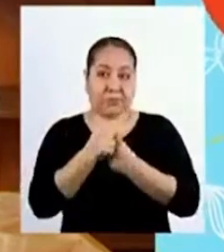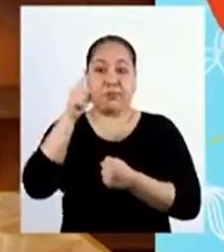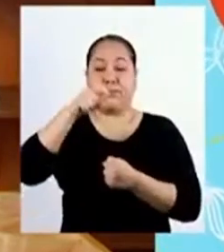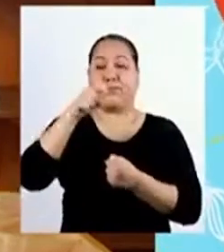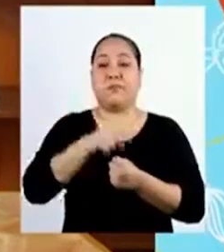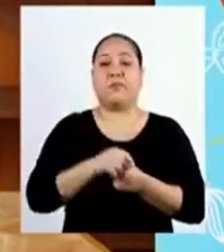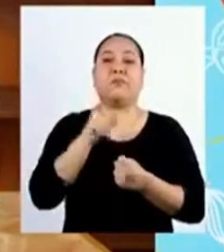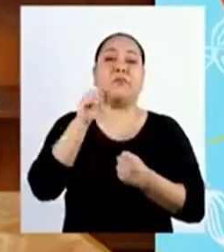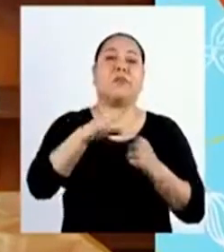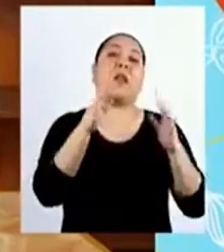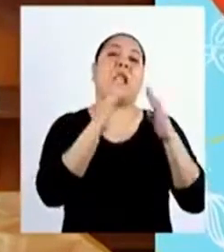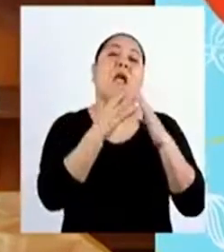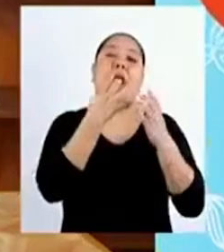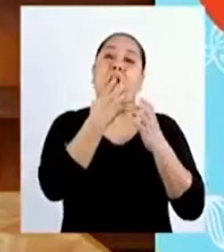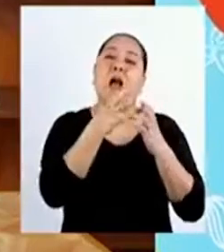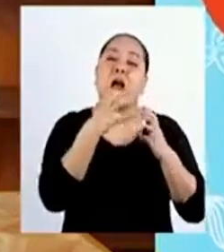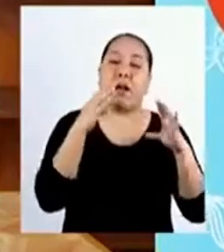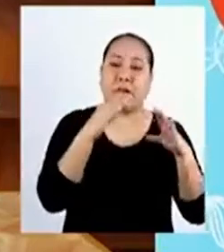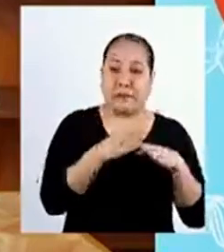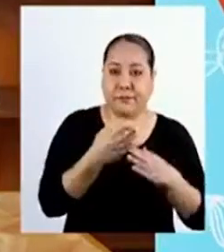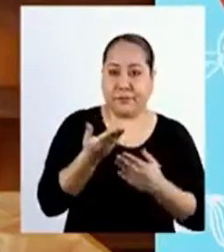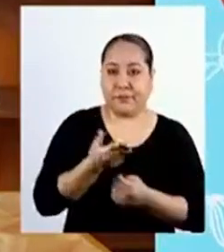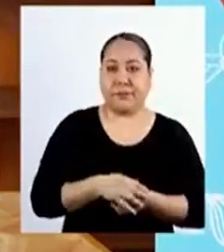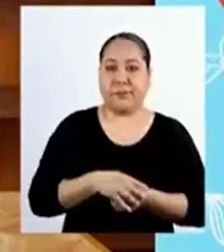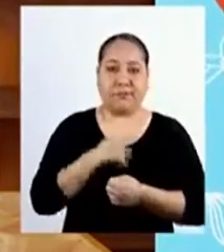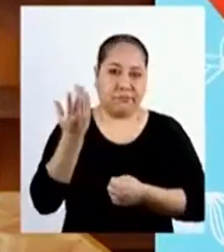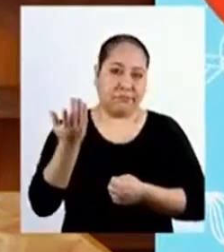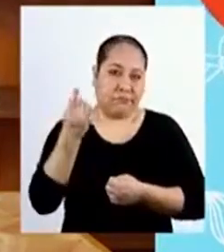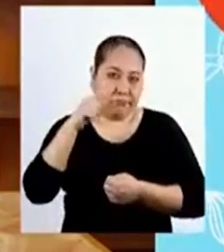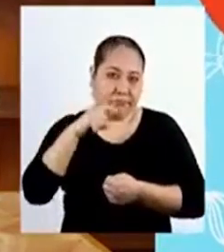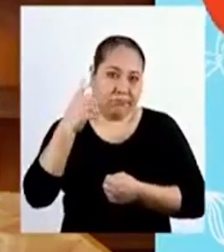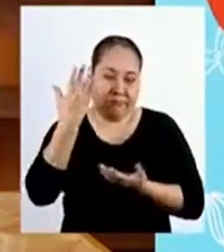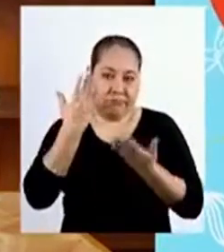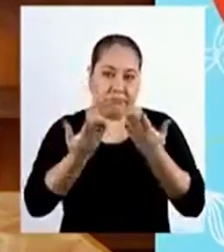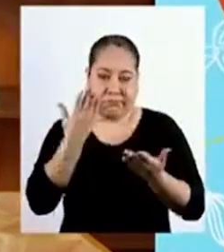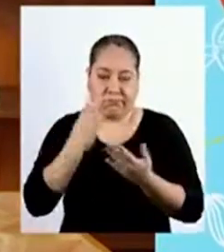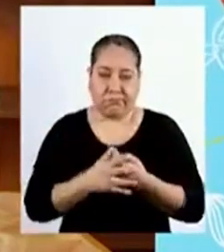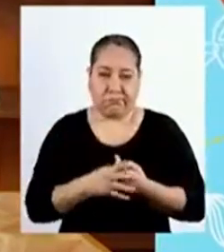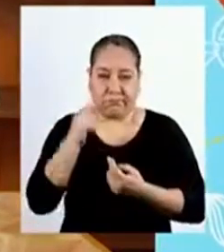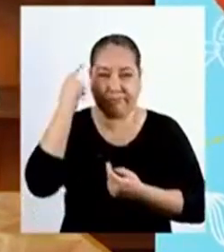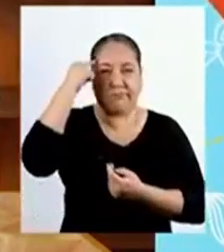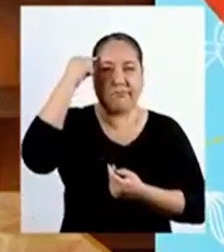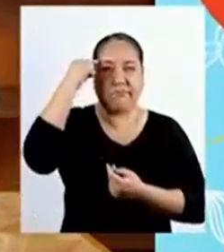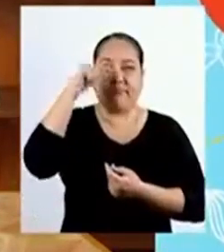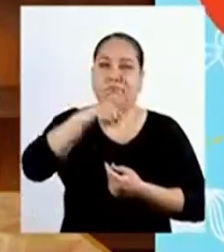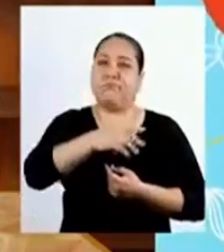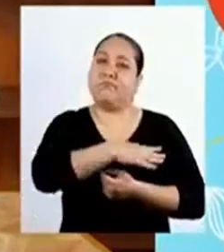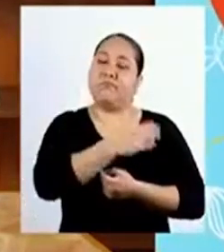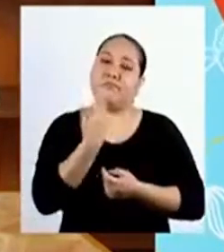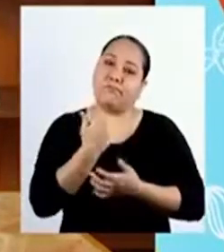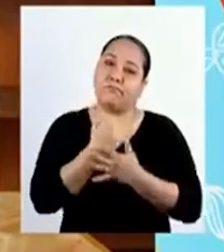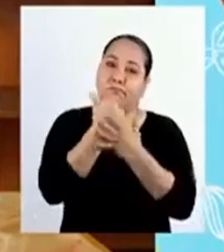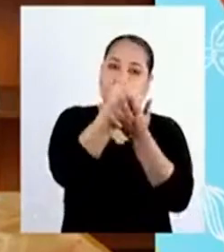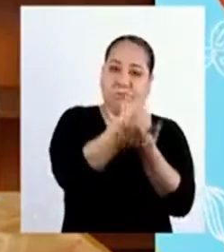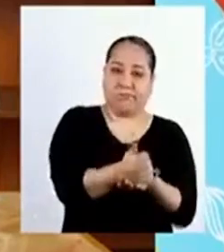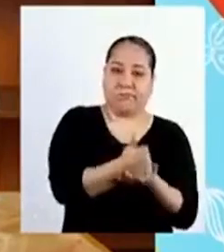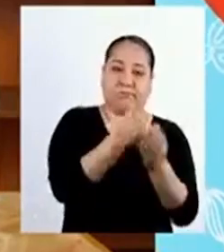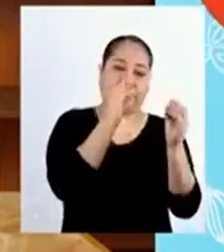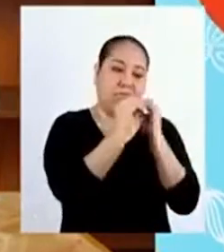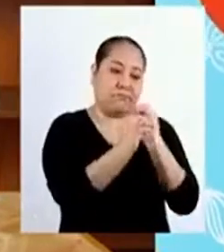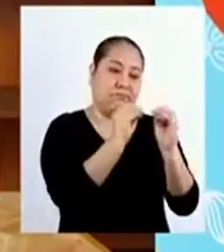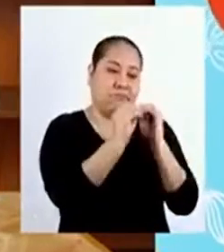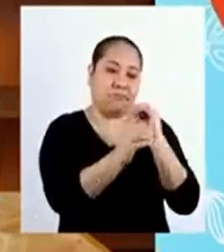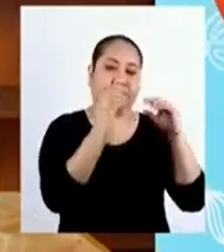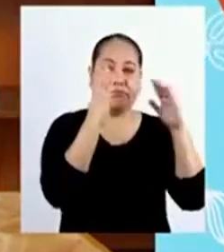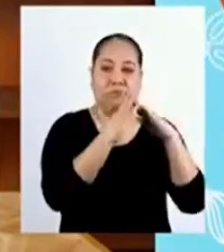Tener la casa abrigada Entonces es muy probable Que se crea que hay mayor beneficio En el